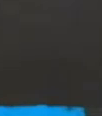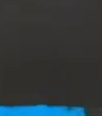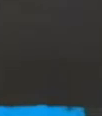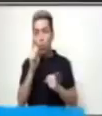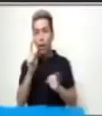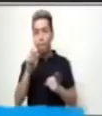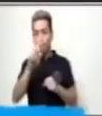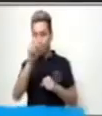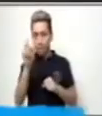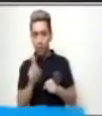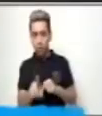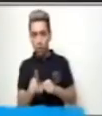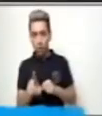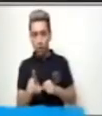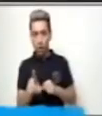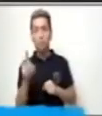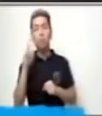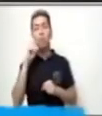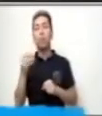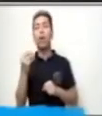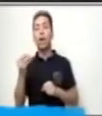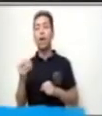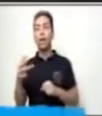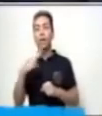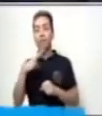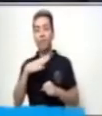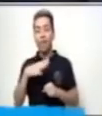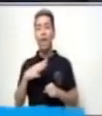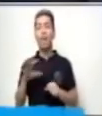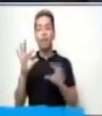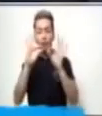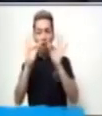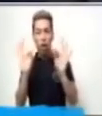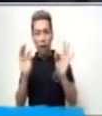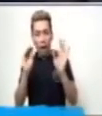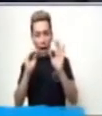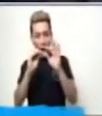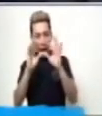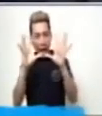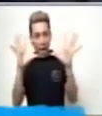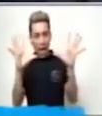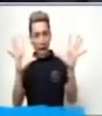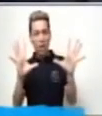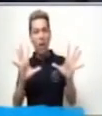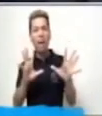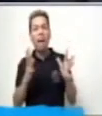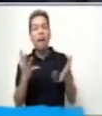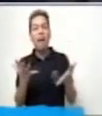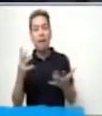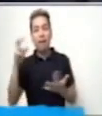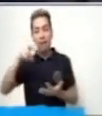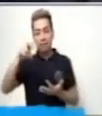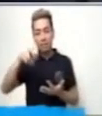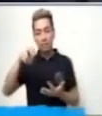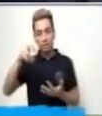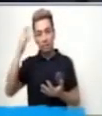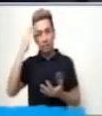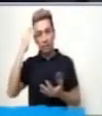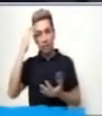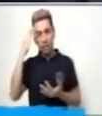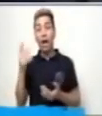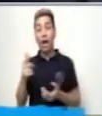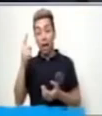pregunta. Porque nos indican de una forma clara qué es lo que necesitamos saber. Y en una